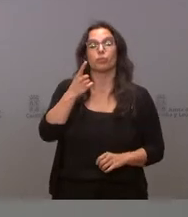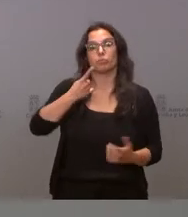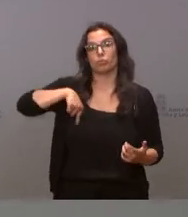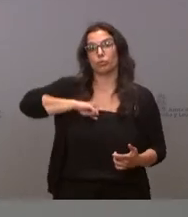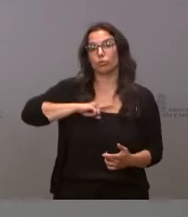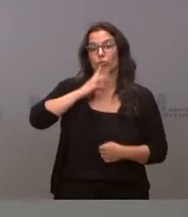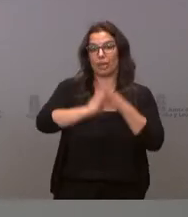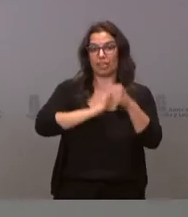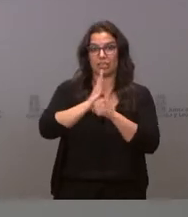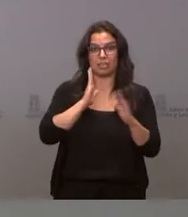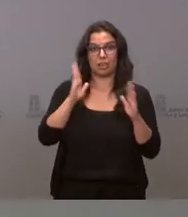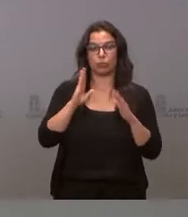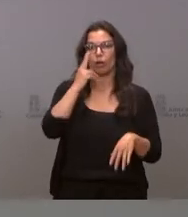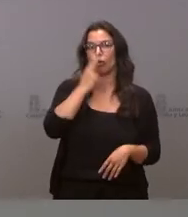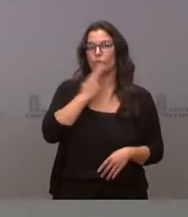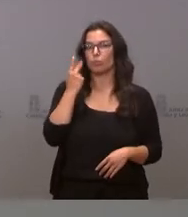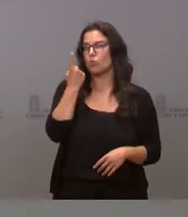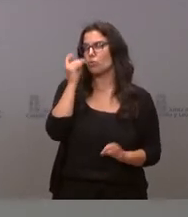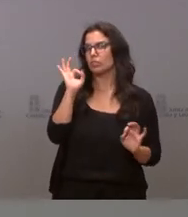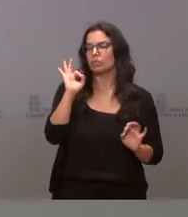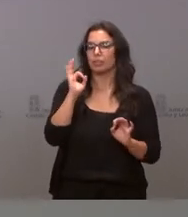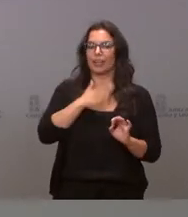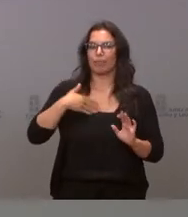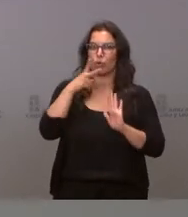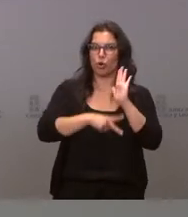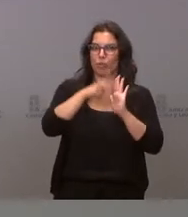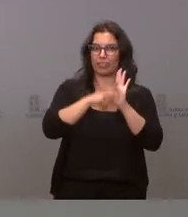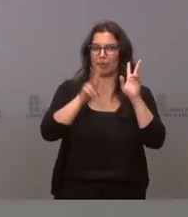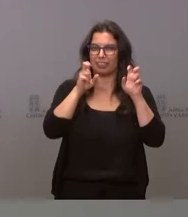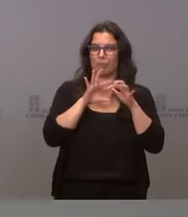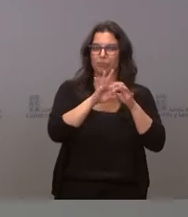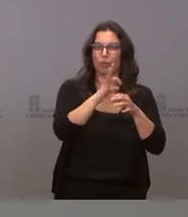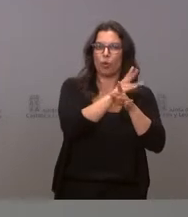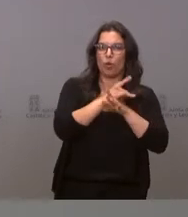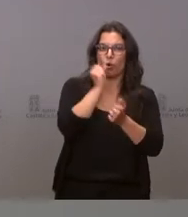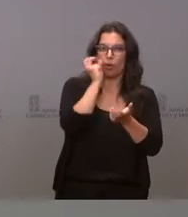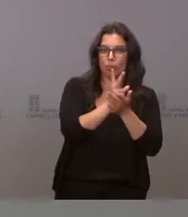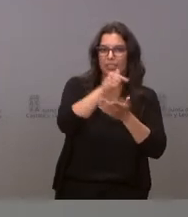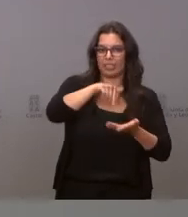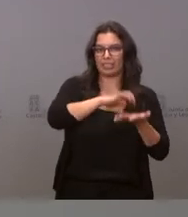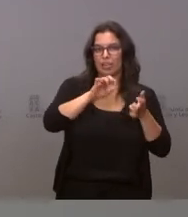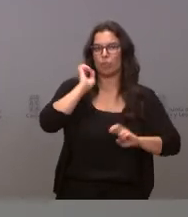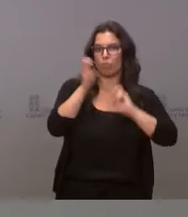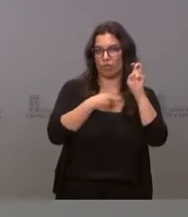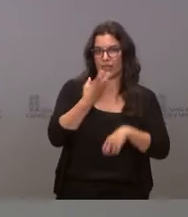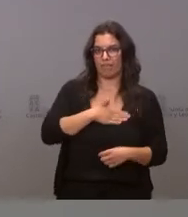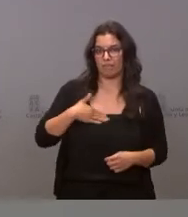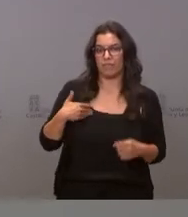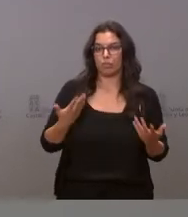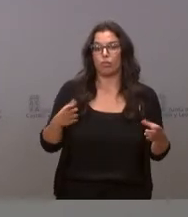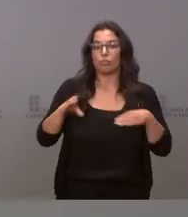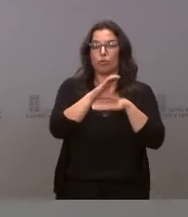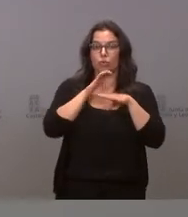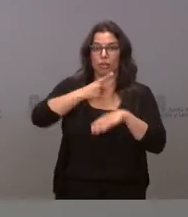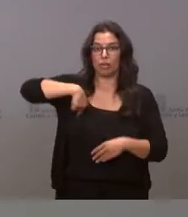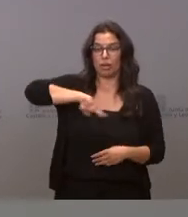de esta legislatura era modificar la actual normativa sobre juegos y apuestas en Castilla y León y para ello desde la consejería